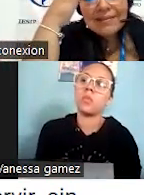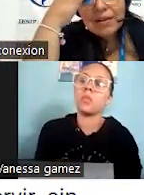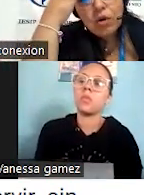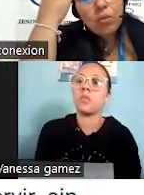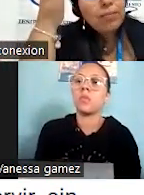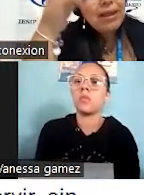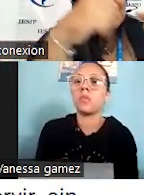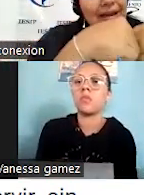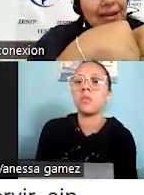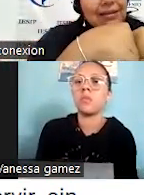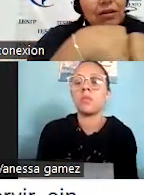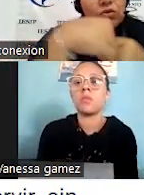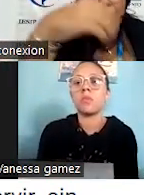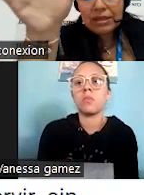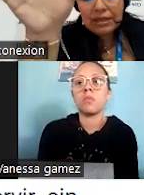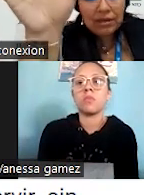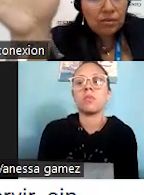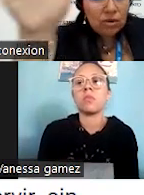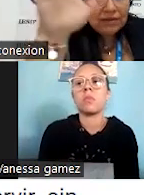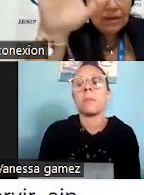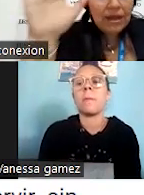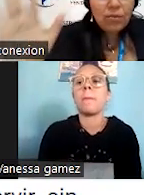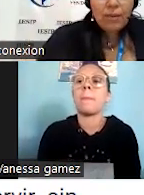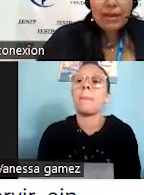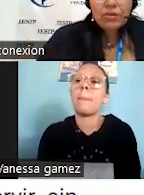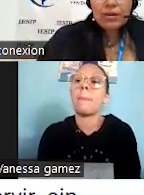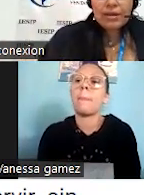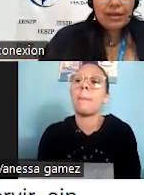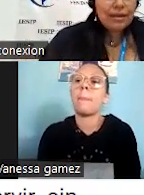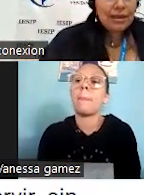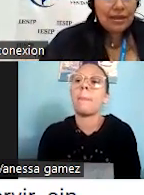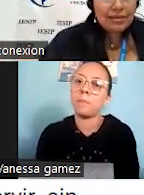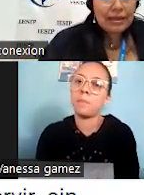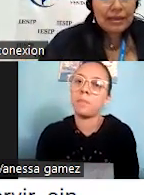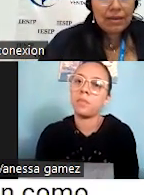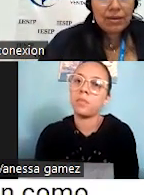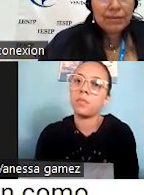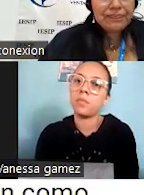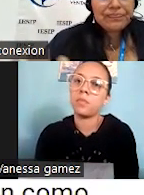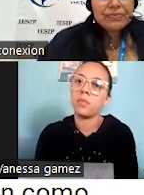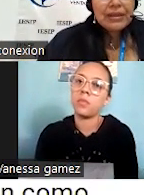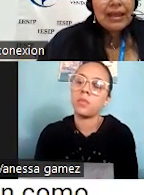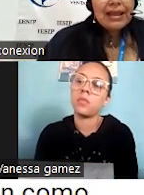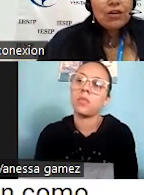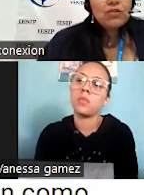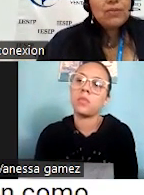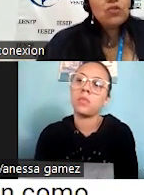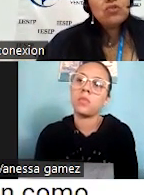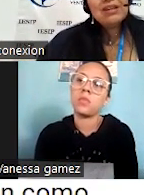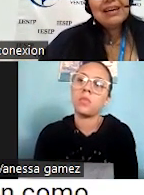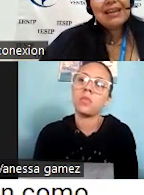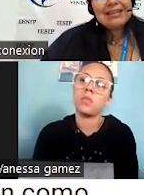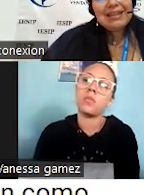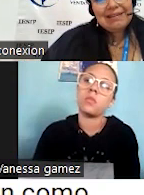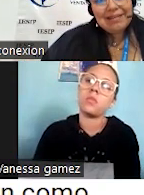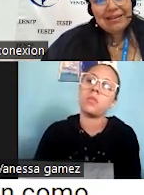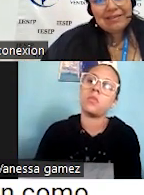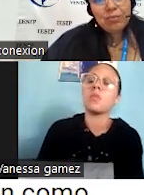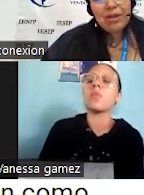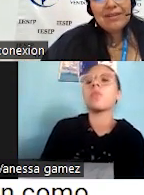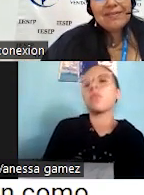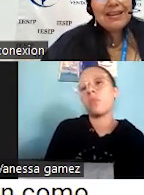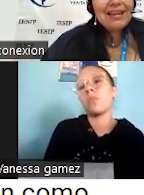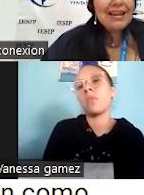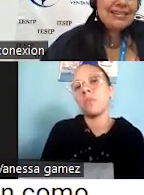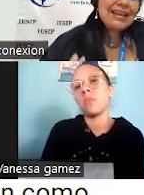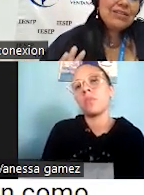presentarse como un bien de carácter no material, lo que seguíamos hablando de que es intangible. Los servicios tienen características.